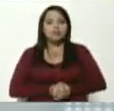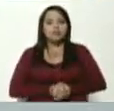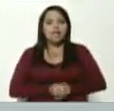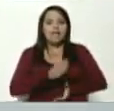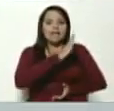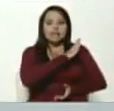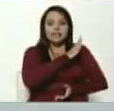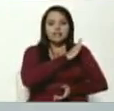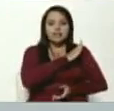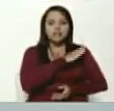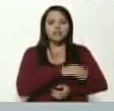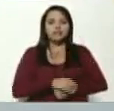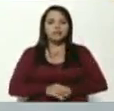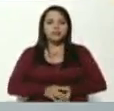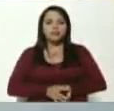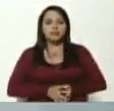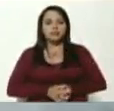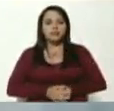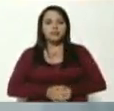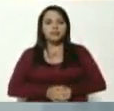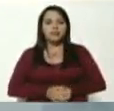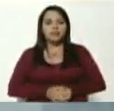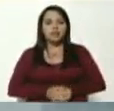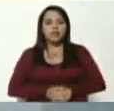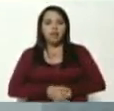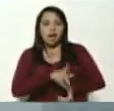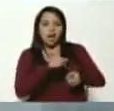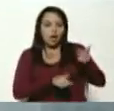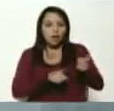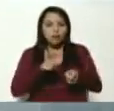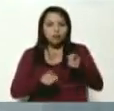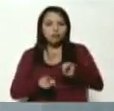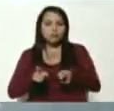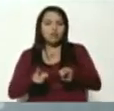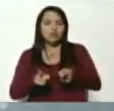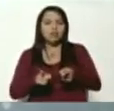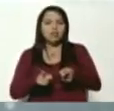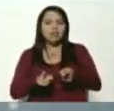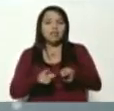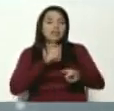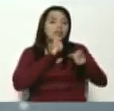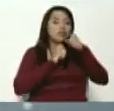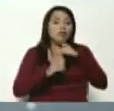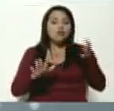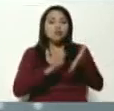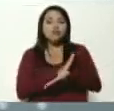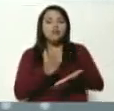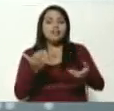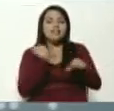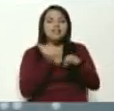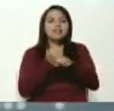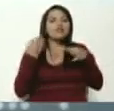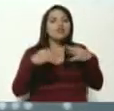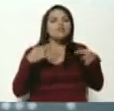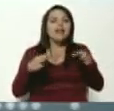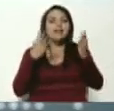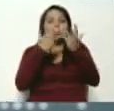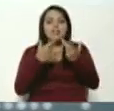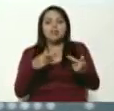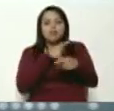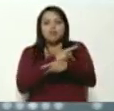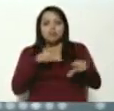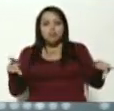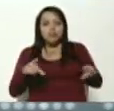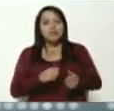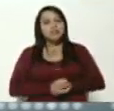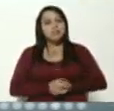alteraciones en lo que es el funcionamiento normal de la administración pública. El